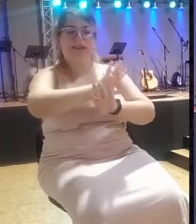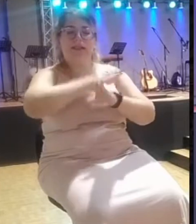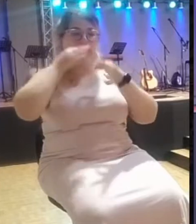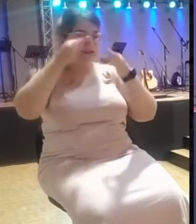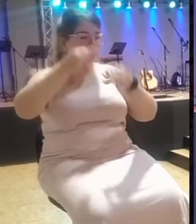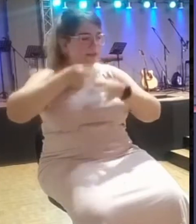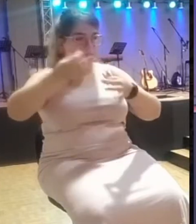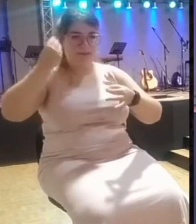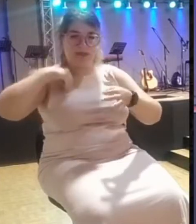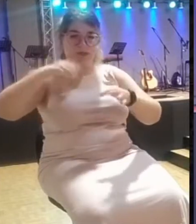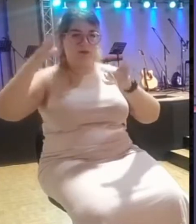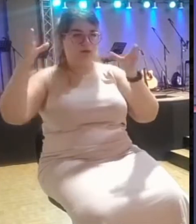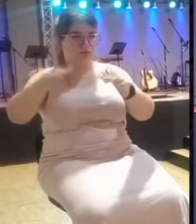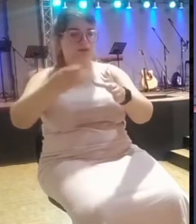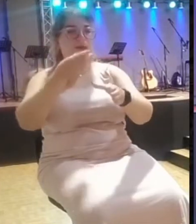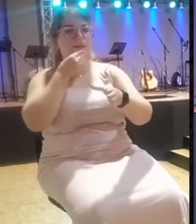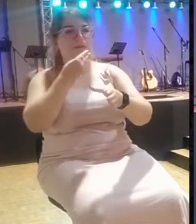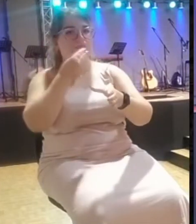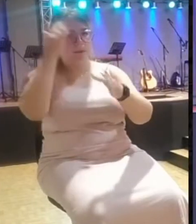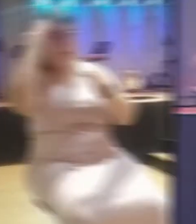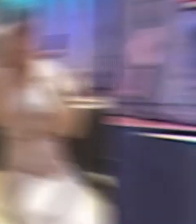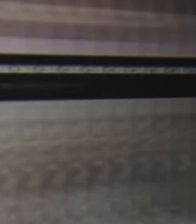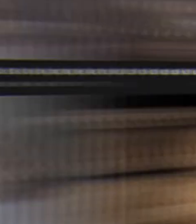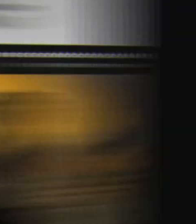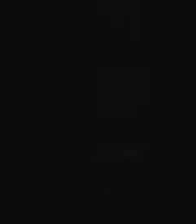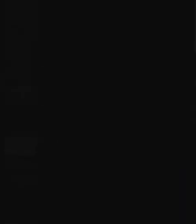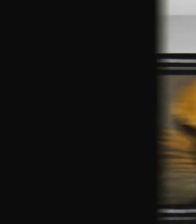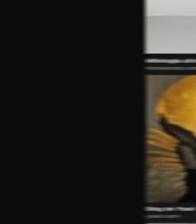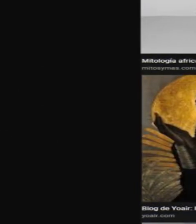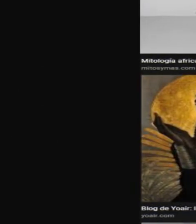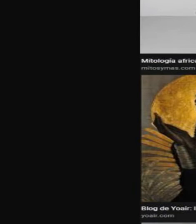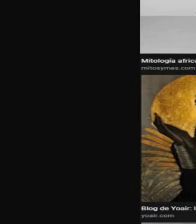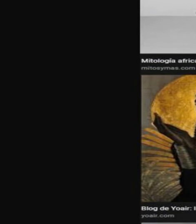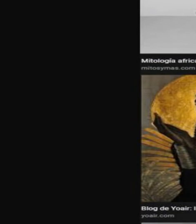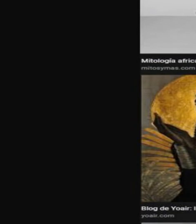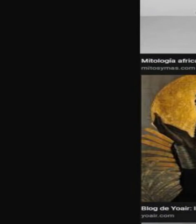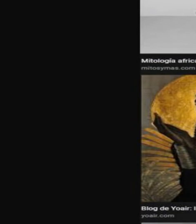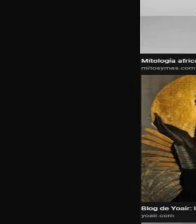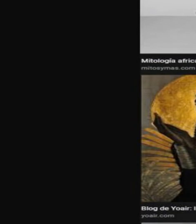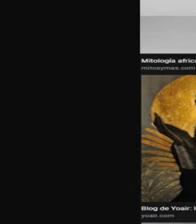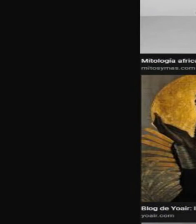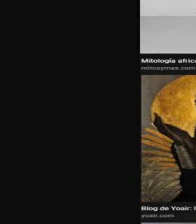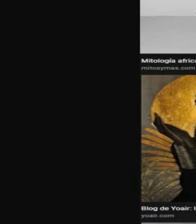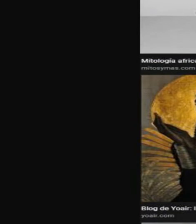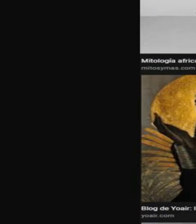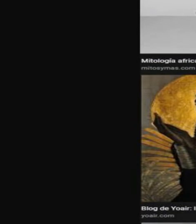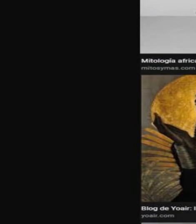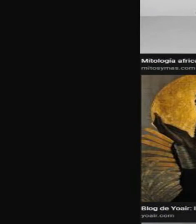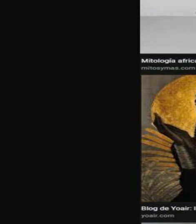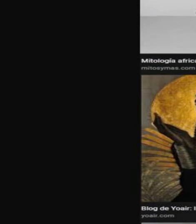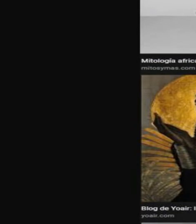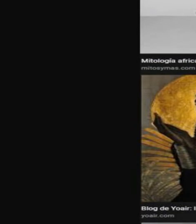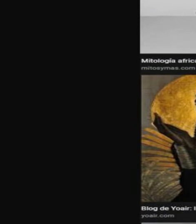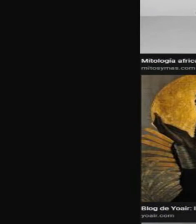yo no he perdonado a mi pueblo, tampoco perdonaré a los demás. Y cuando la gente se pregunta si existiera Dios,